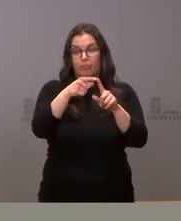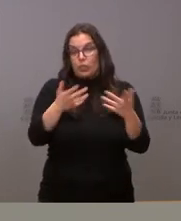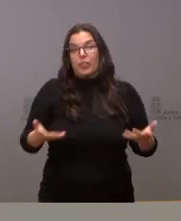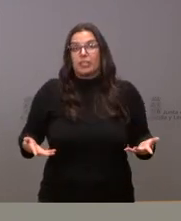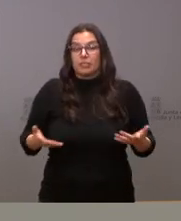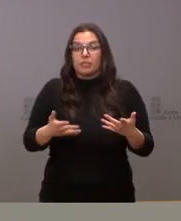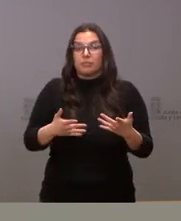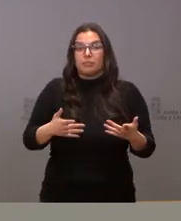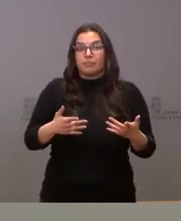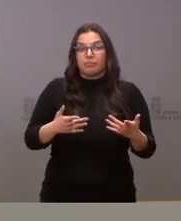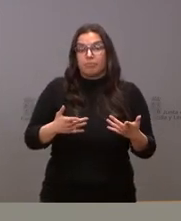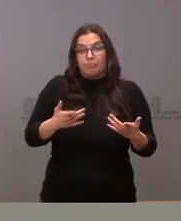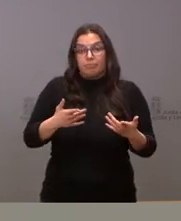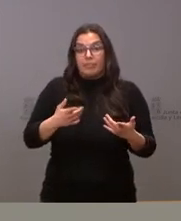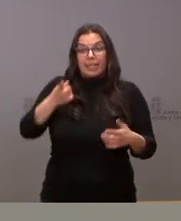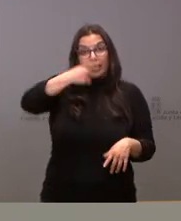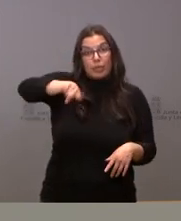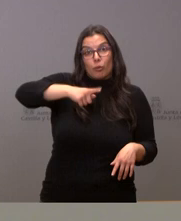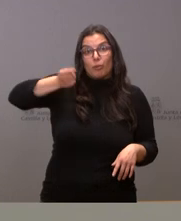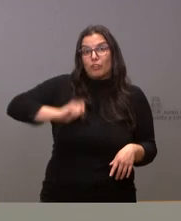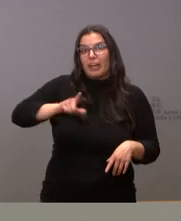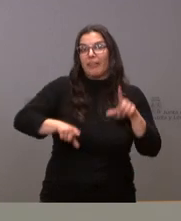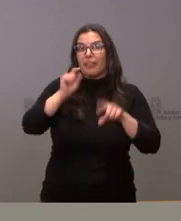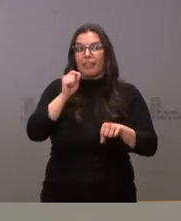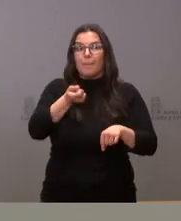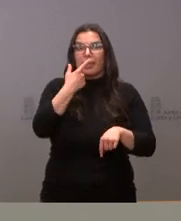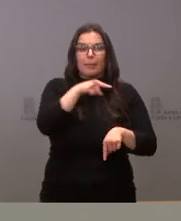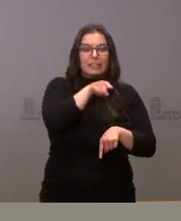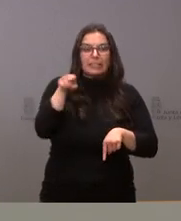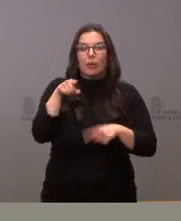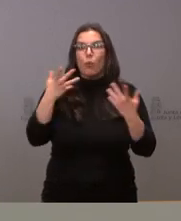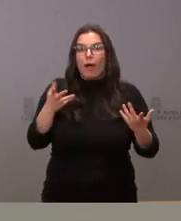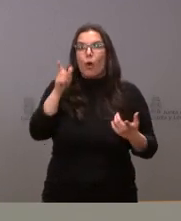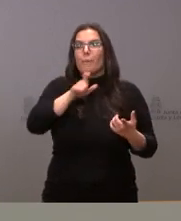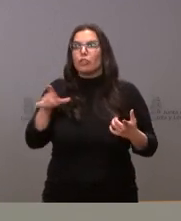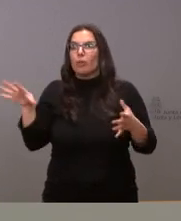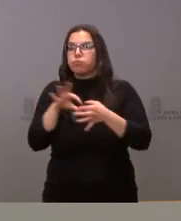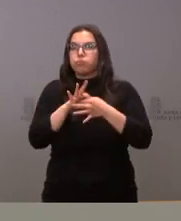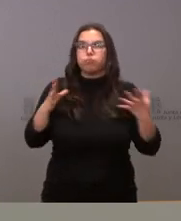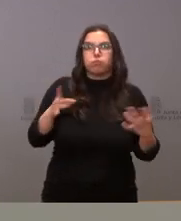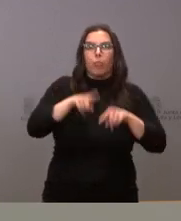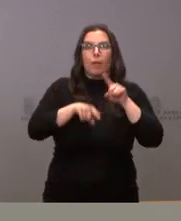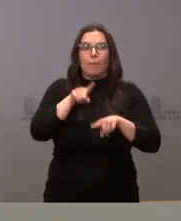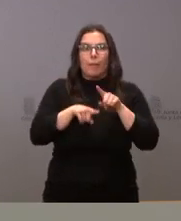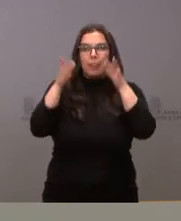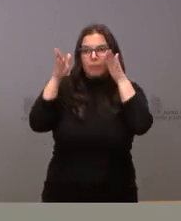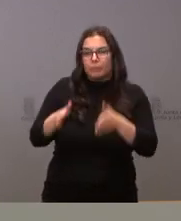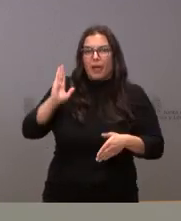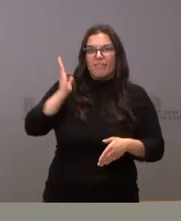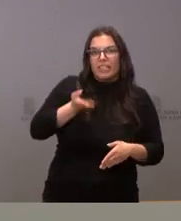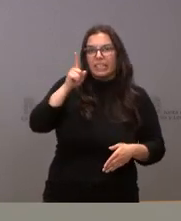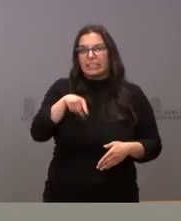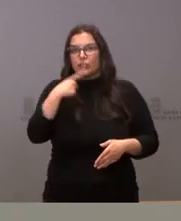la actividad profesional es la que tiene que decidir qué medicamento y a qué personas en función de sus circunstancias de sus posibles efectos